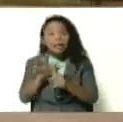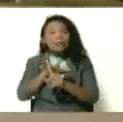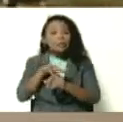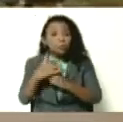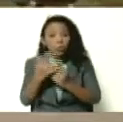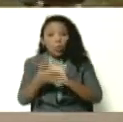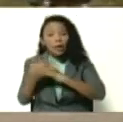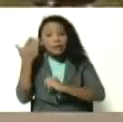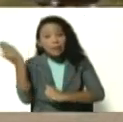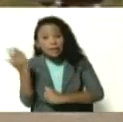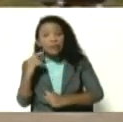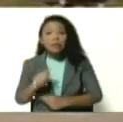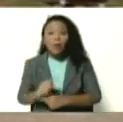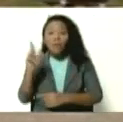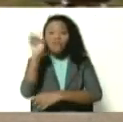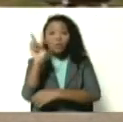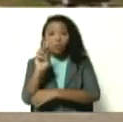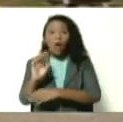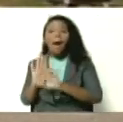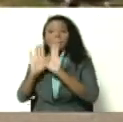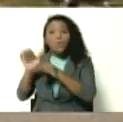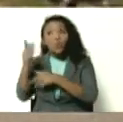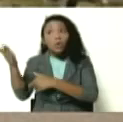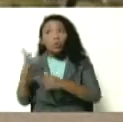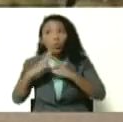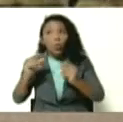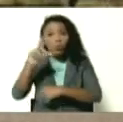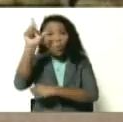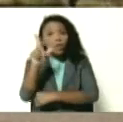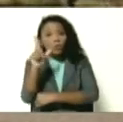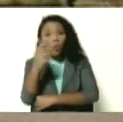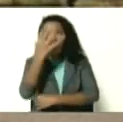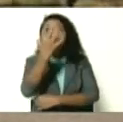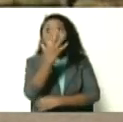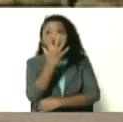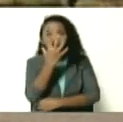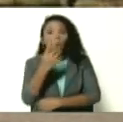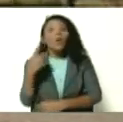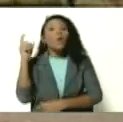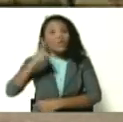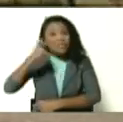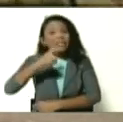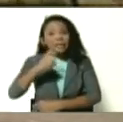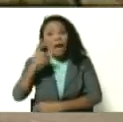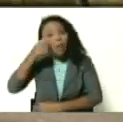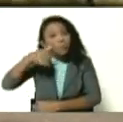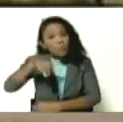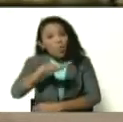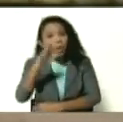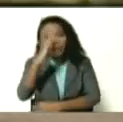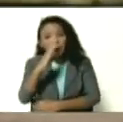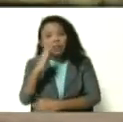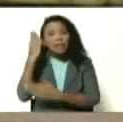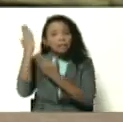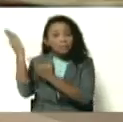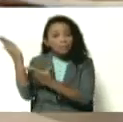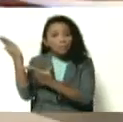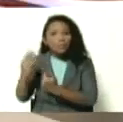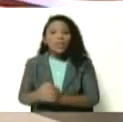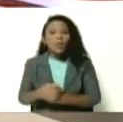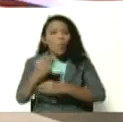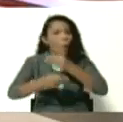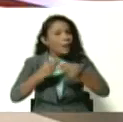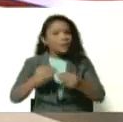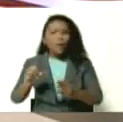directamente está enviando todos estos litros de oxígeno que lo requiere el pueblo de Manaos y lo hace